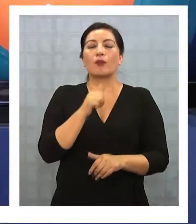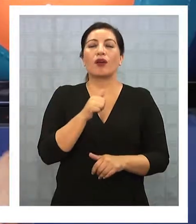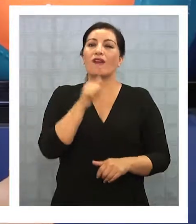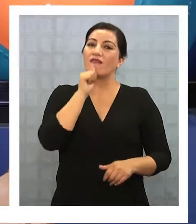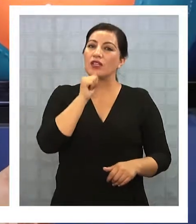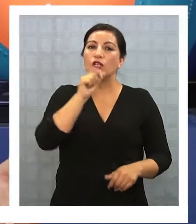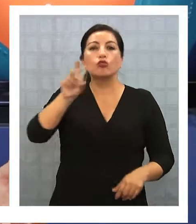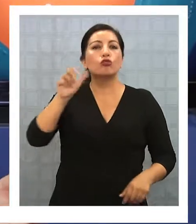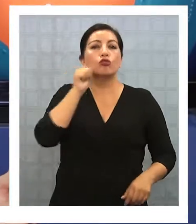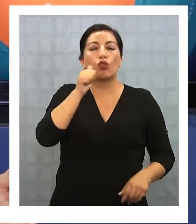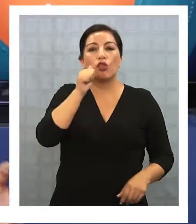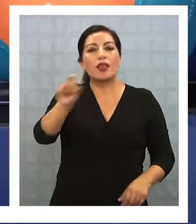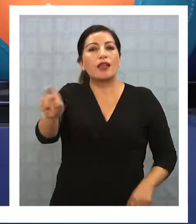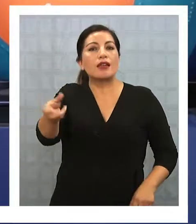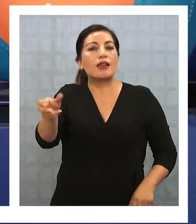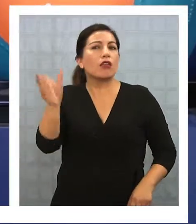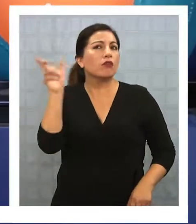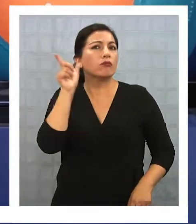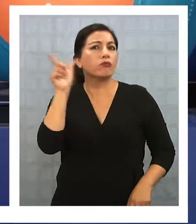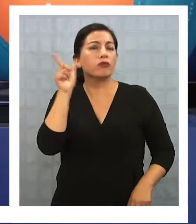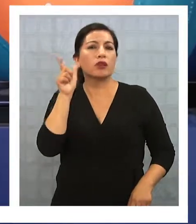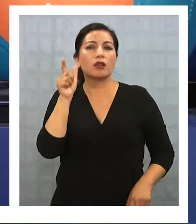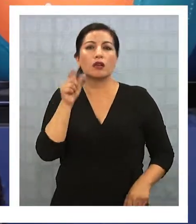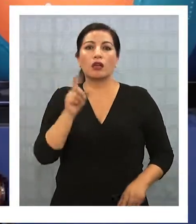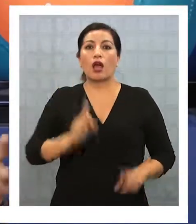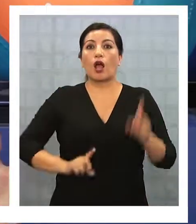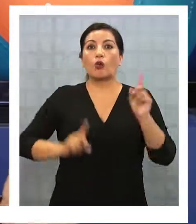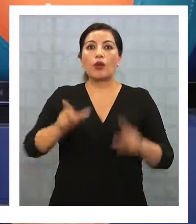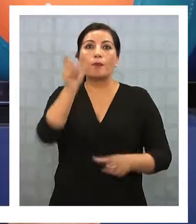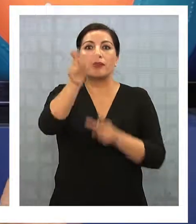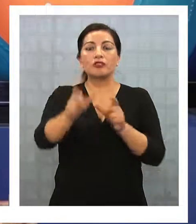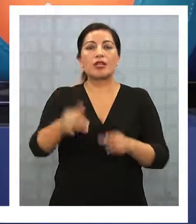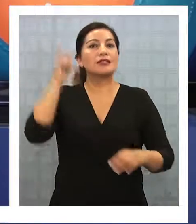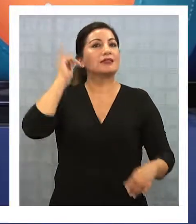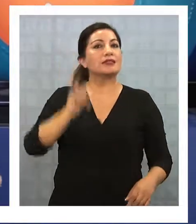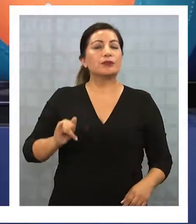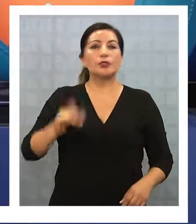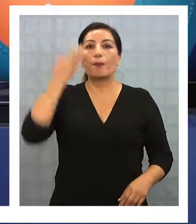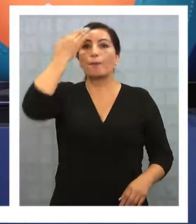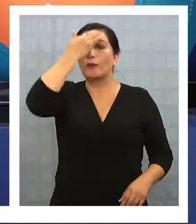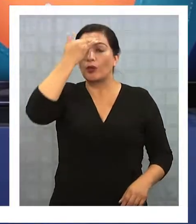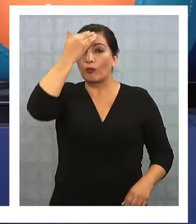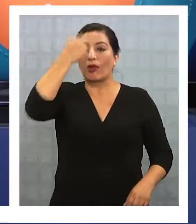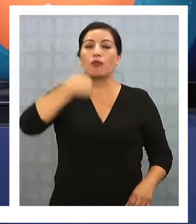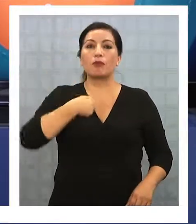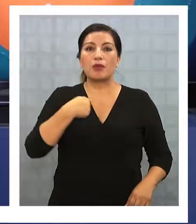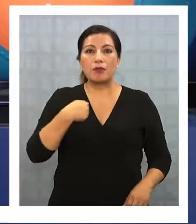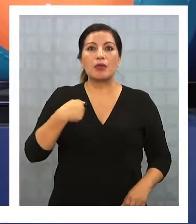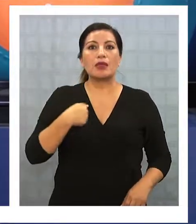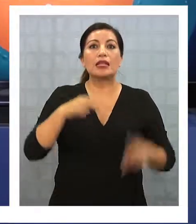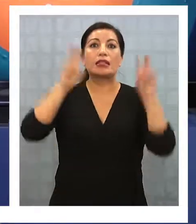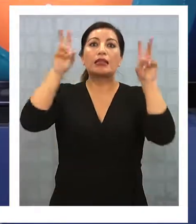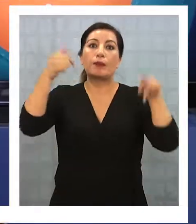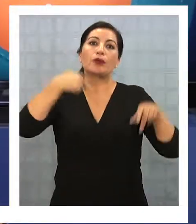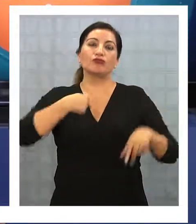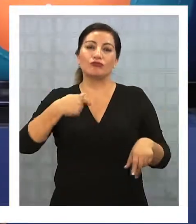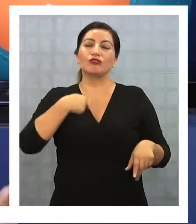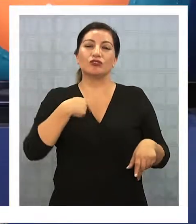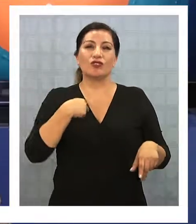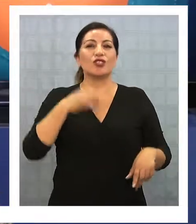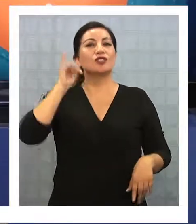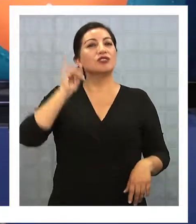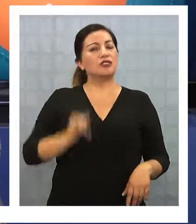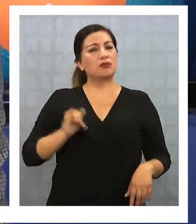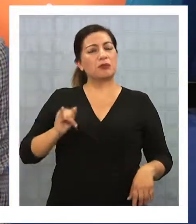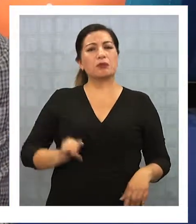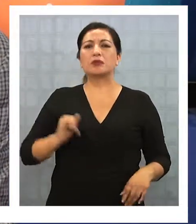radios que todos los días lo único que hacen porque es llamativo que algunas personas tienen una obsesión conmigo porque de lo único que hablan es de mí y me he